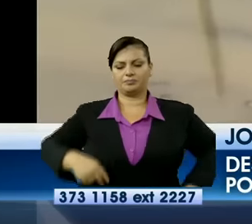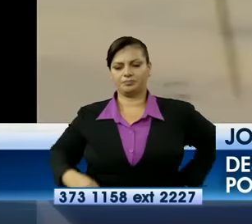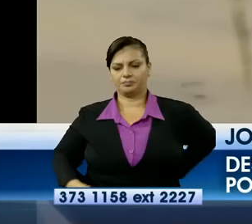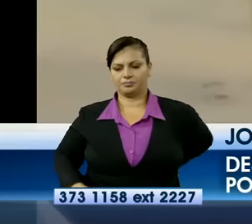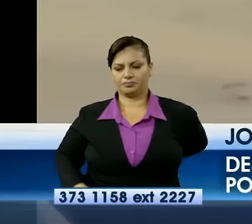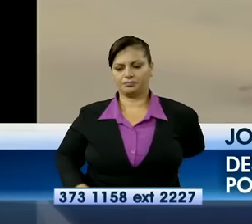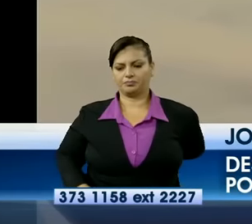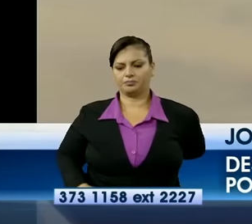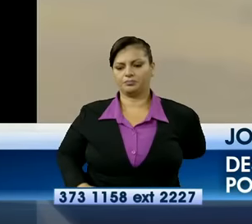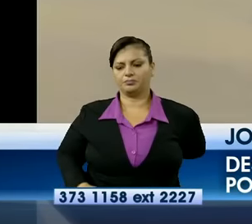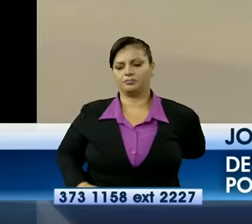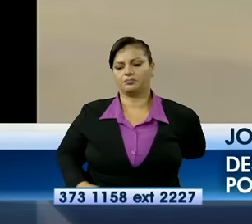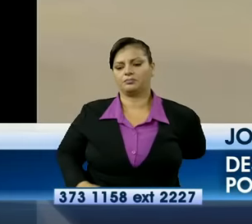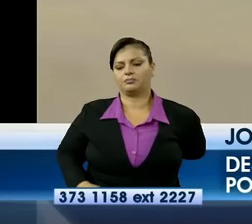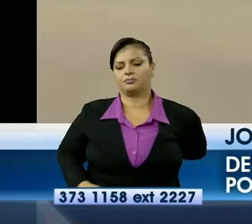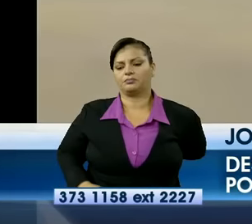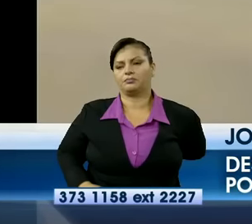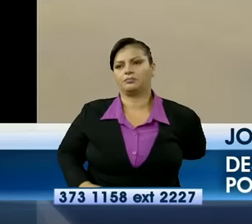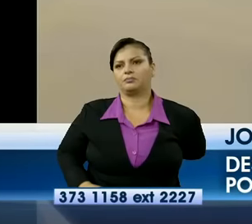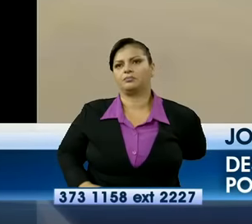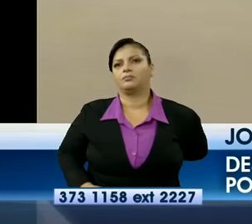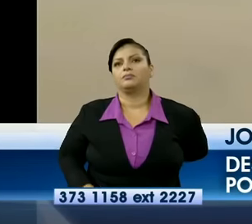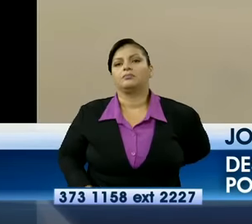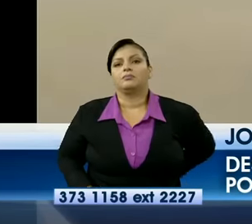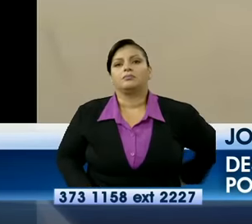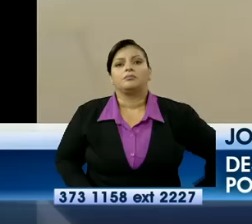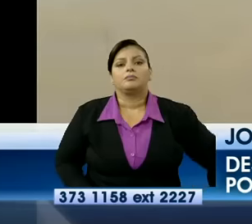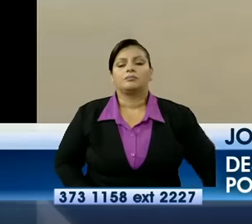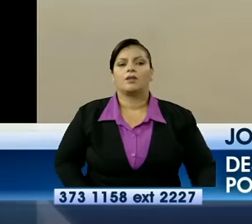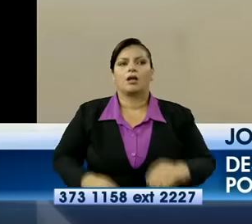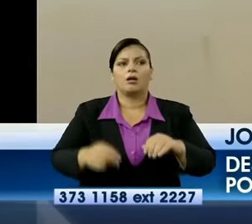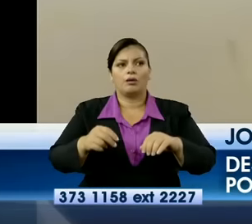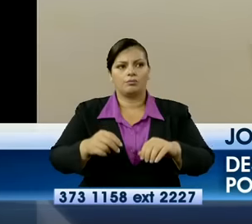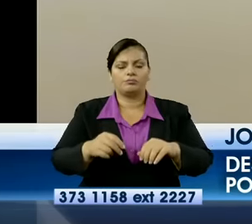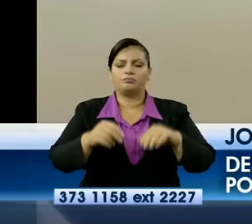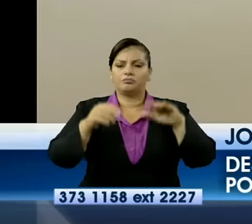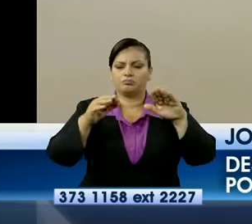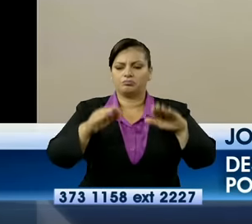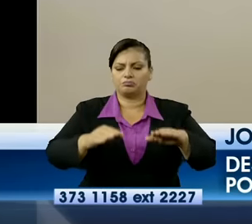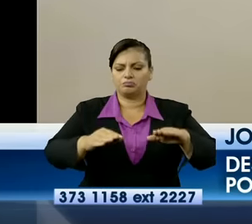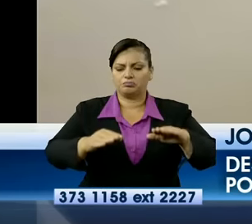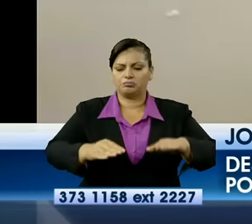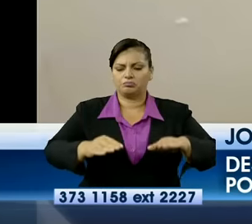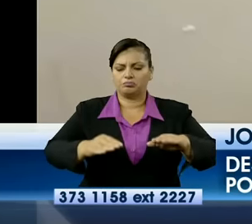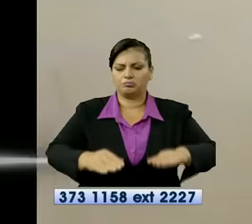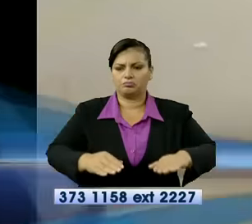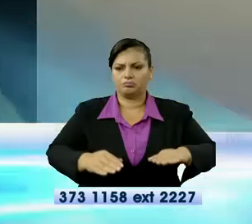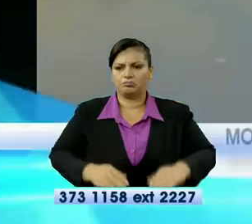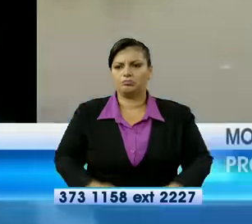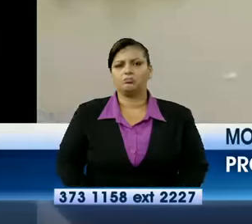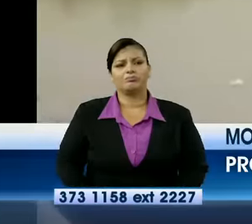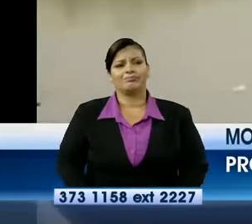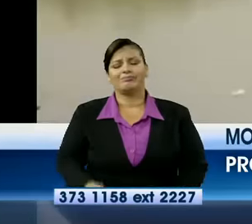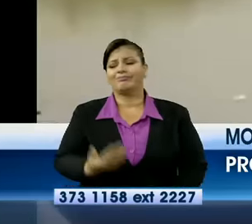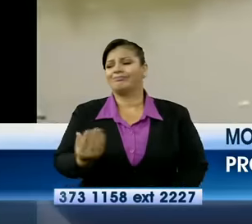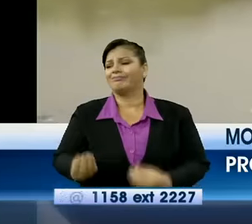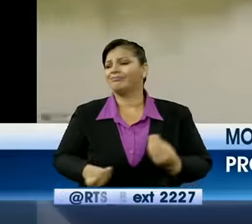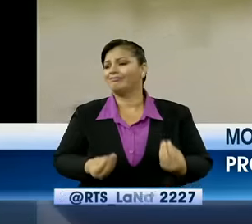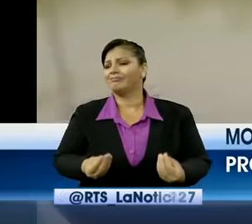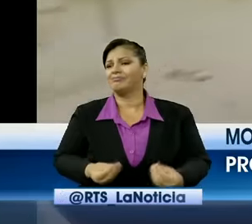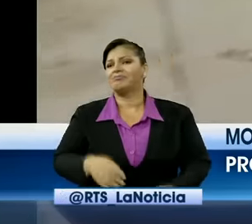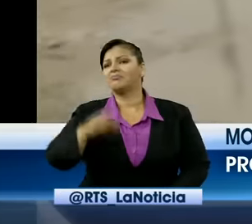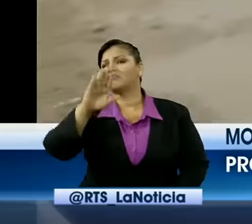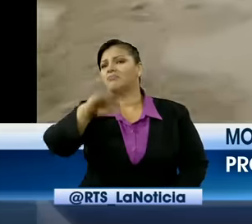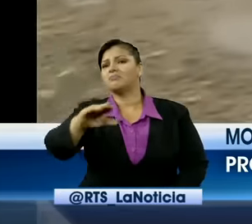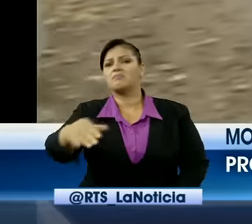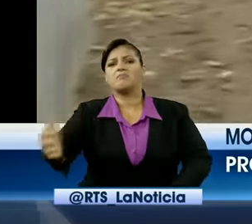Sí, esto ahorita es lo que está un poco bajo, porque entre los vecinos nos hemos unido para hacer zanja, para que el agua pueda salir. De igual manera, igual sigue, mire,